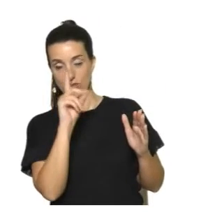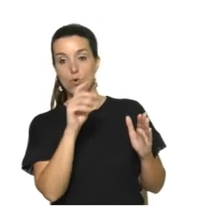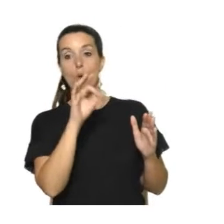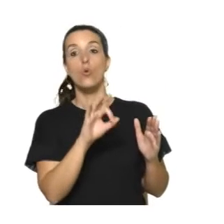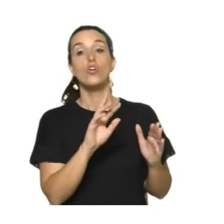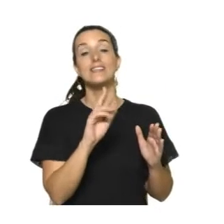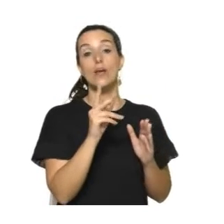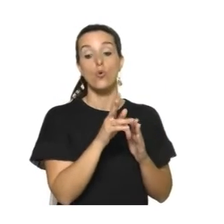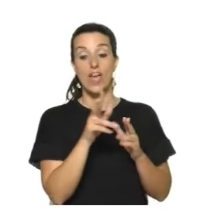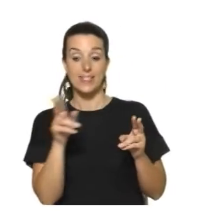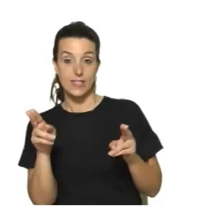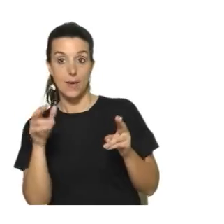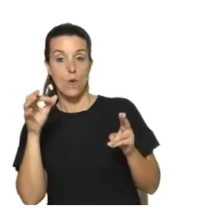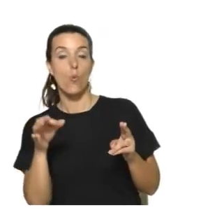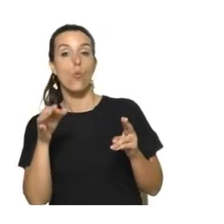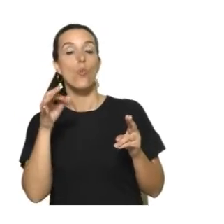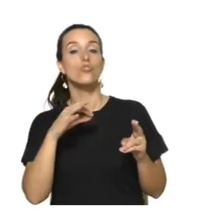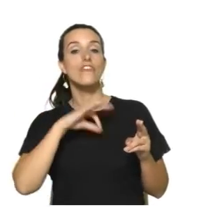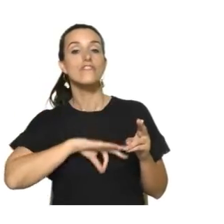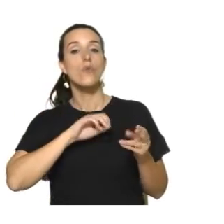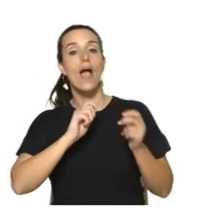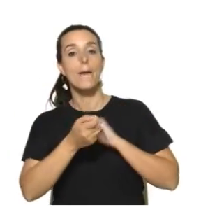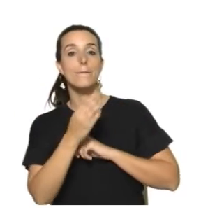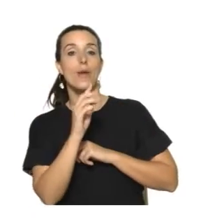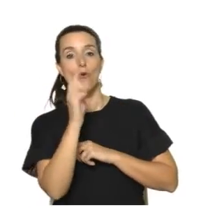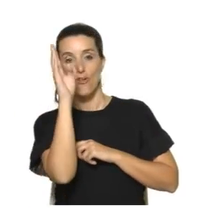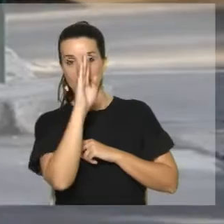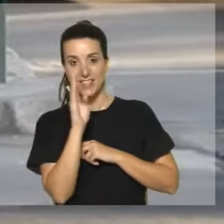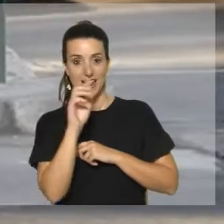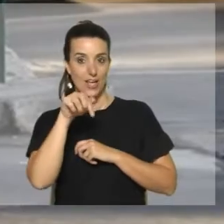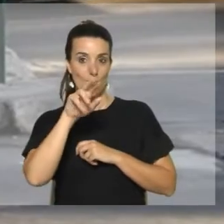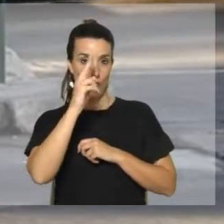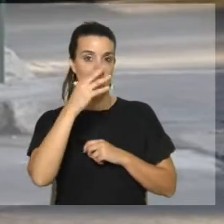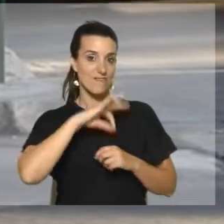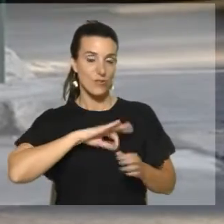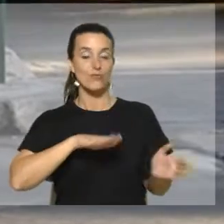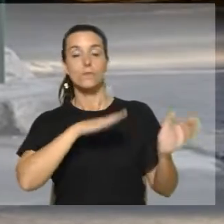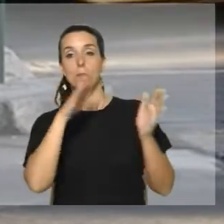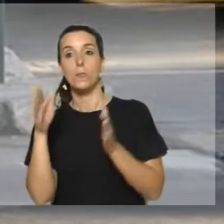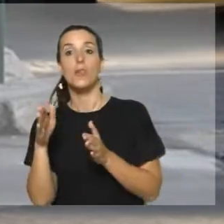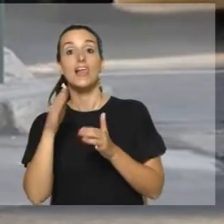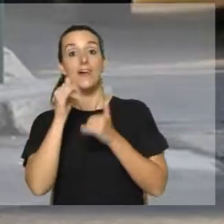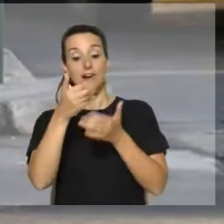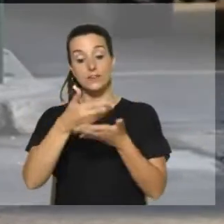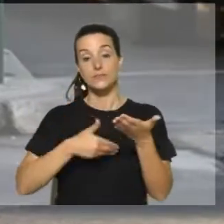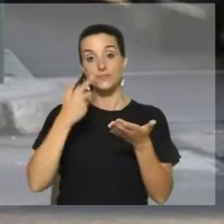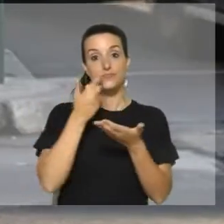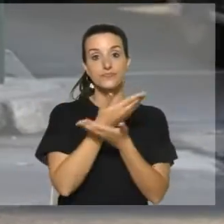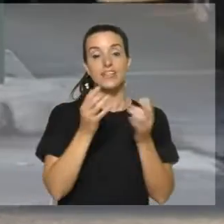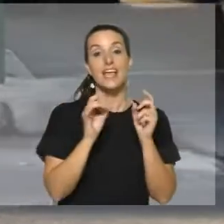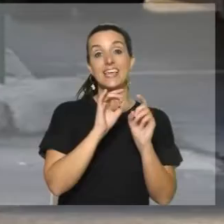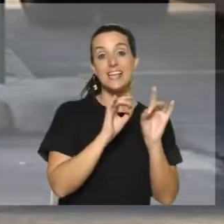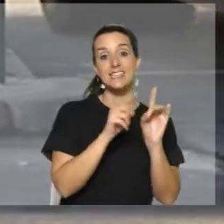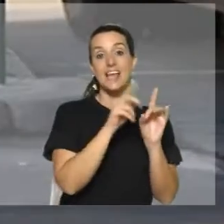segundo periodo coincide con el ingreso de la variante P1 a nuestro país. Por otro lado, el informe demuestra que en el tramo de 15 a